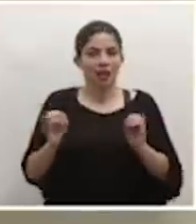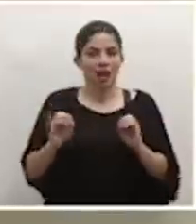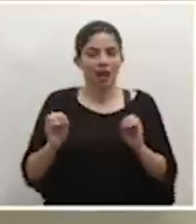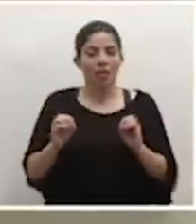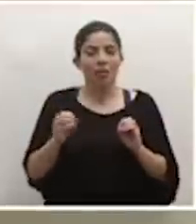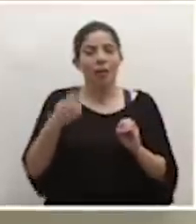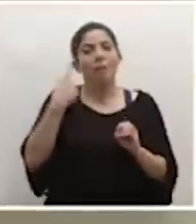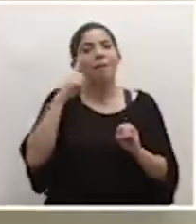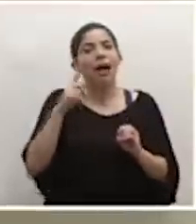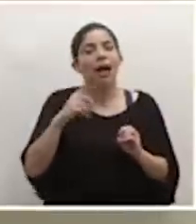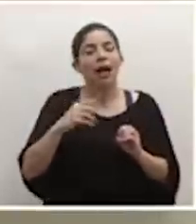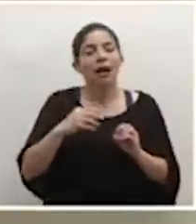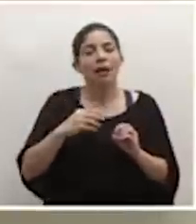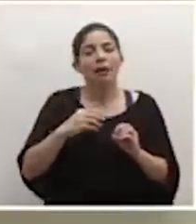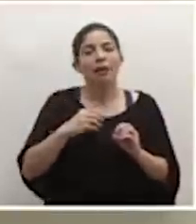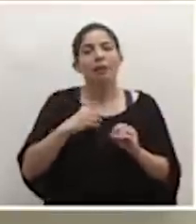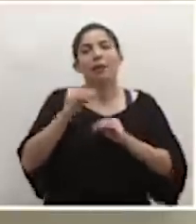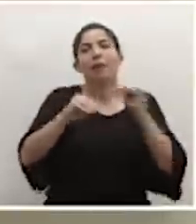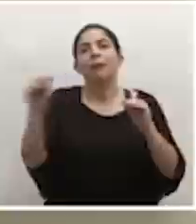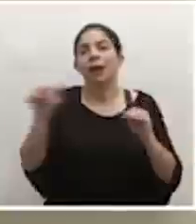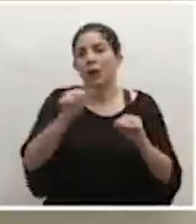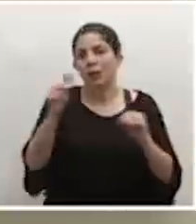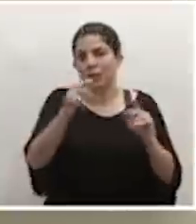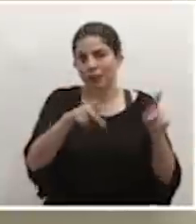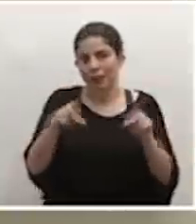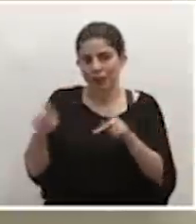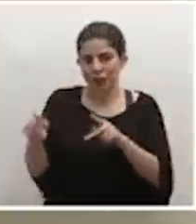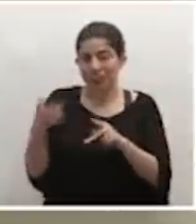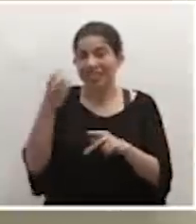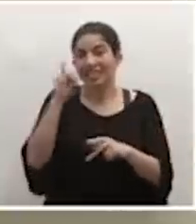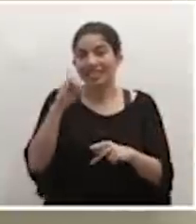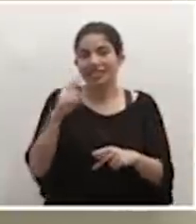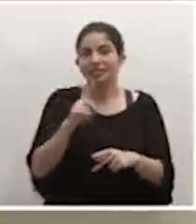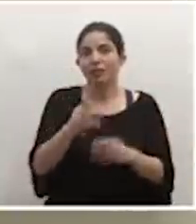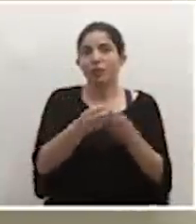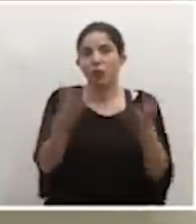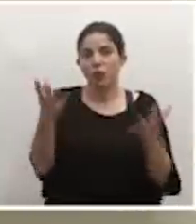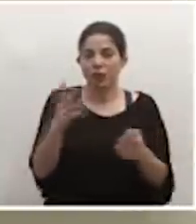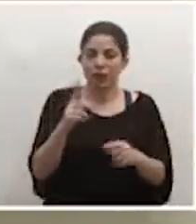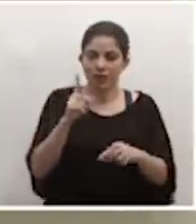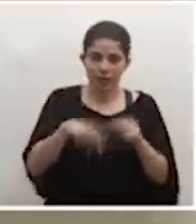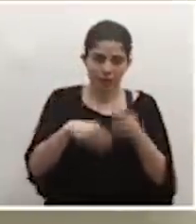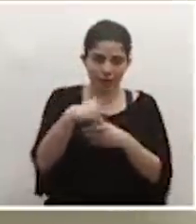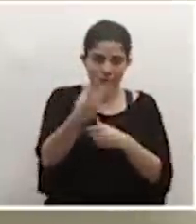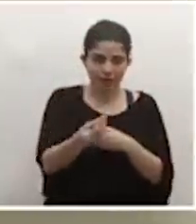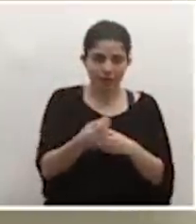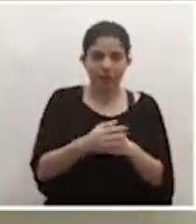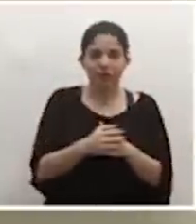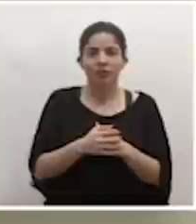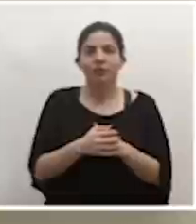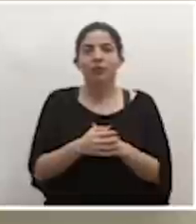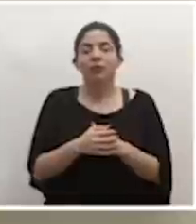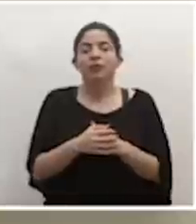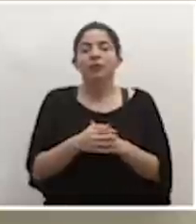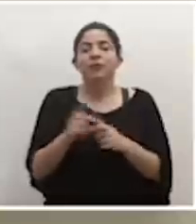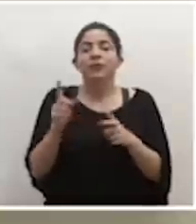para las personas en los lugares públicos. Así que